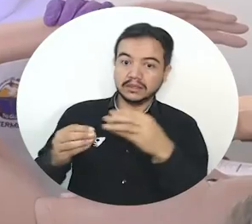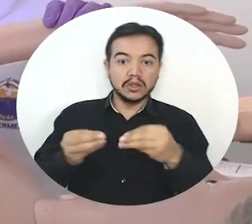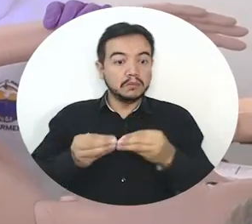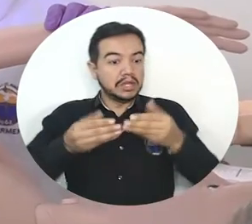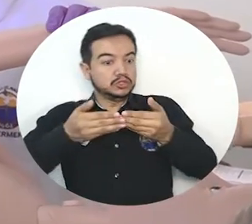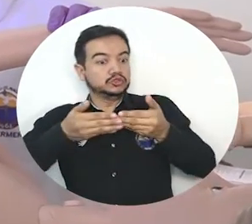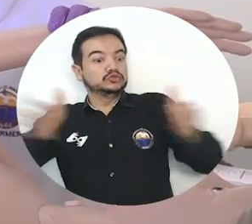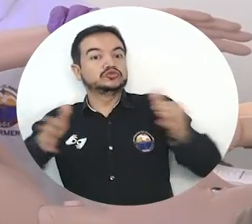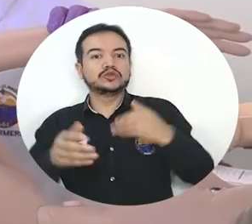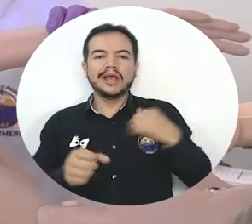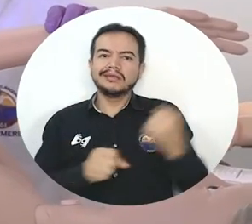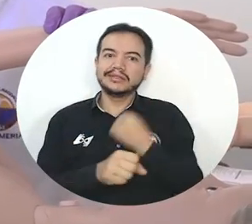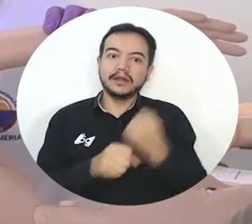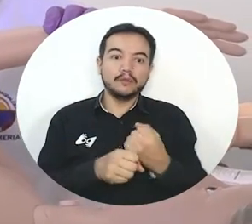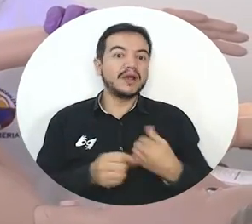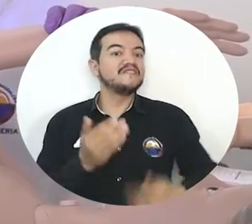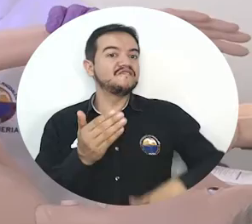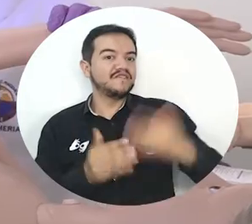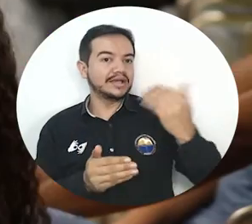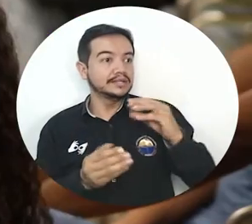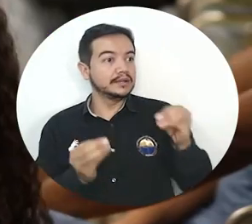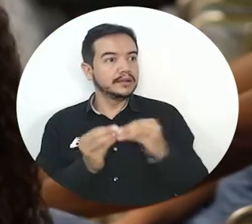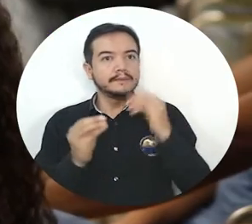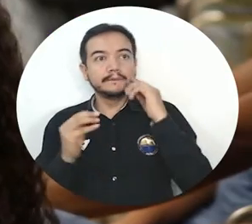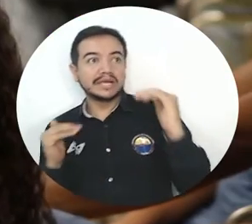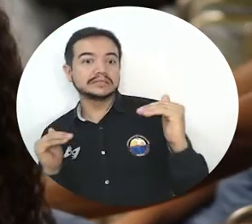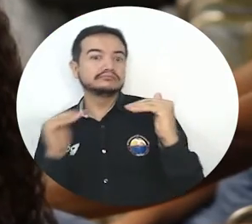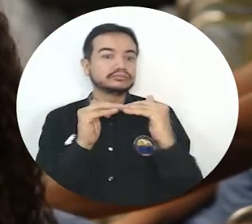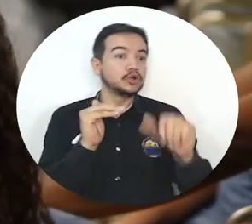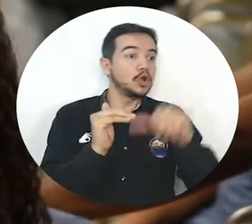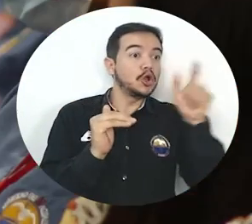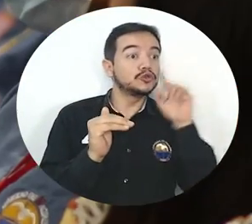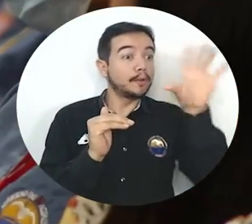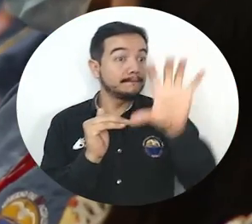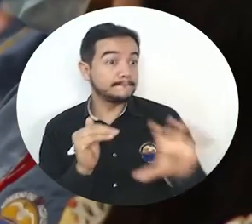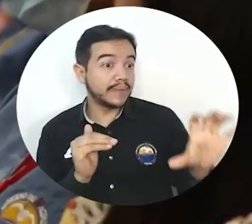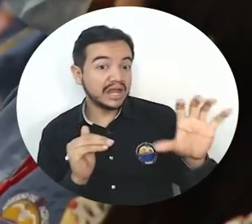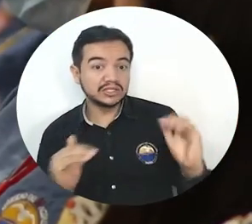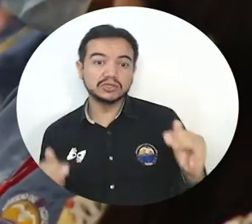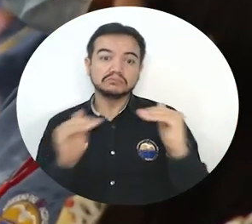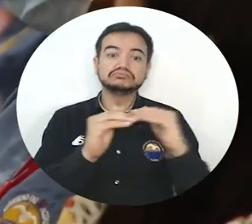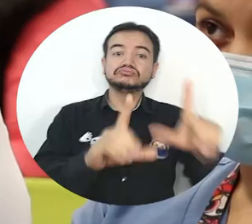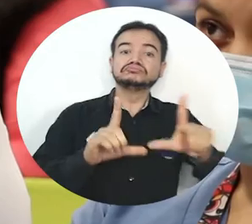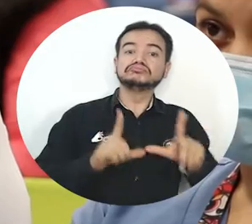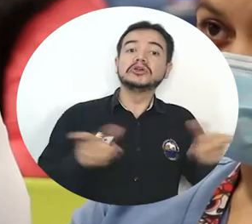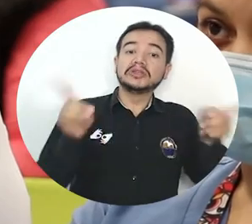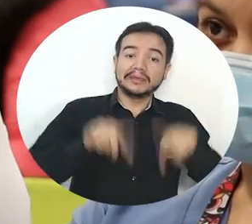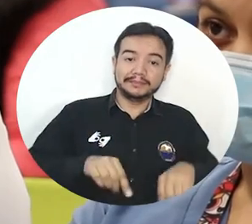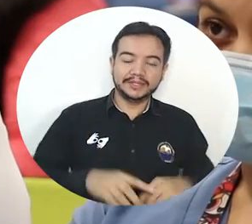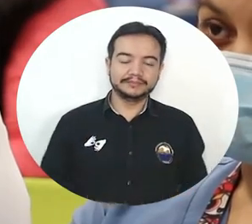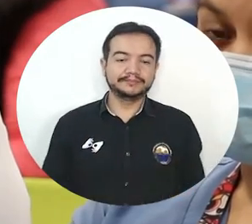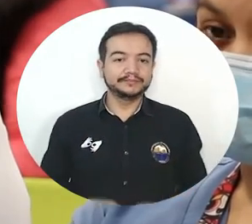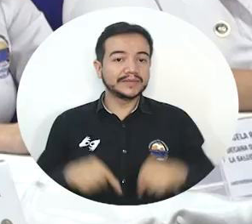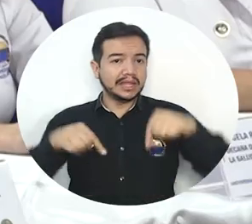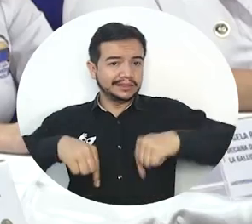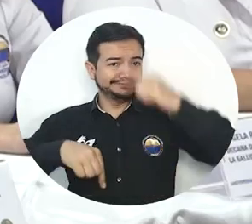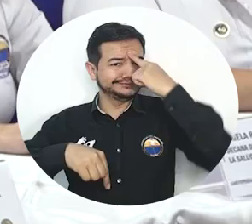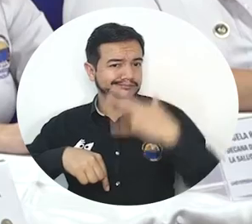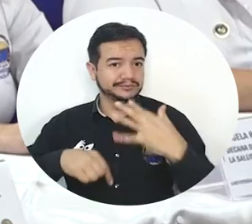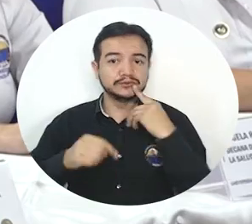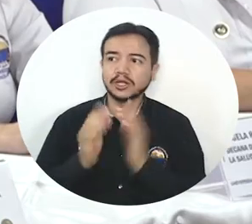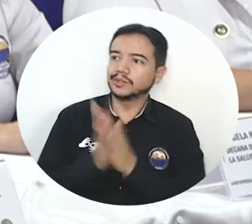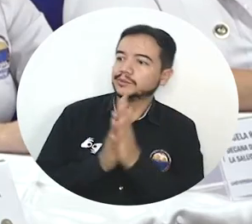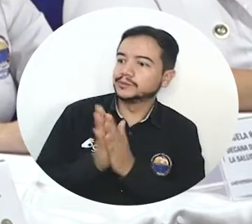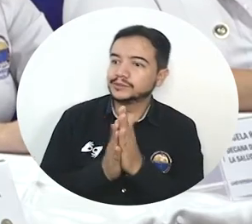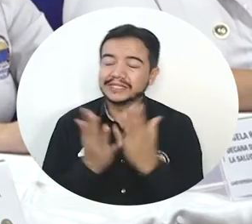un amplio entorno laboral. Además, se facilitarán procesos de homologación de títulos en estados miembros y asociados del Mercosur, entre otros beneficios. Esta